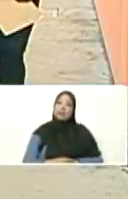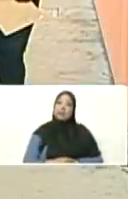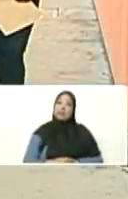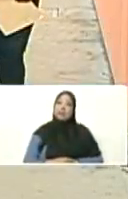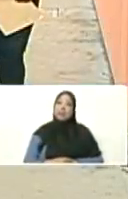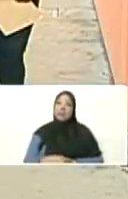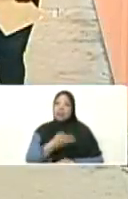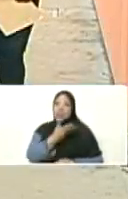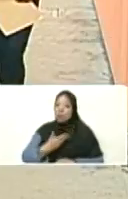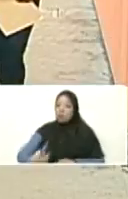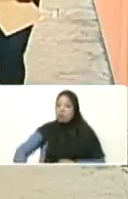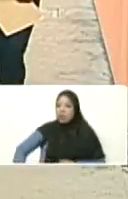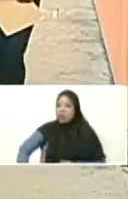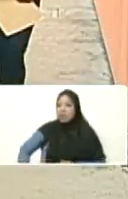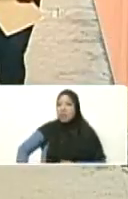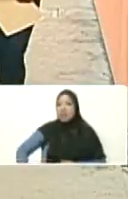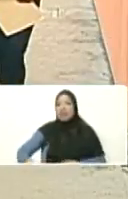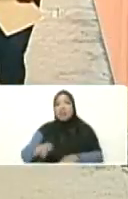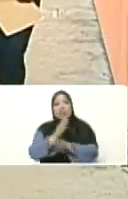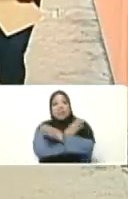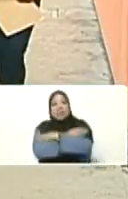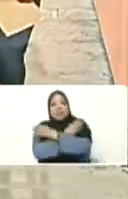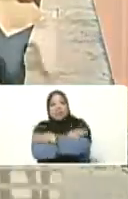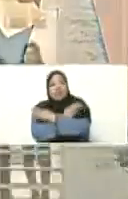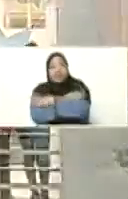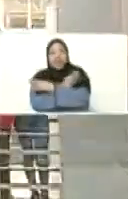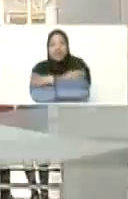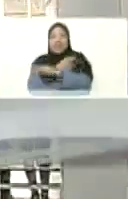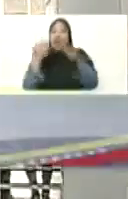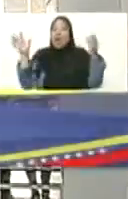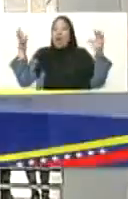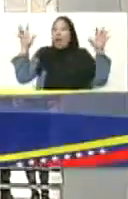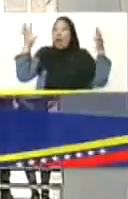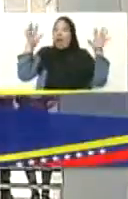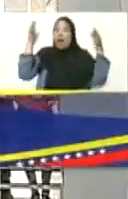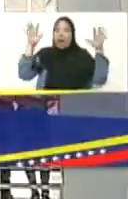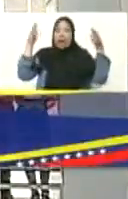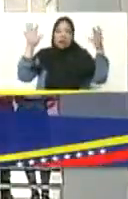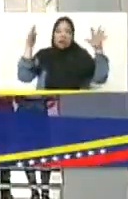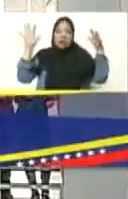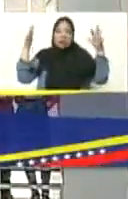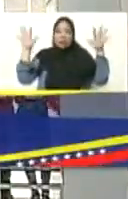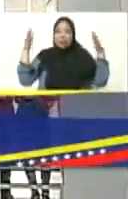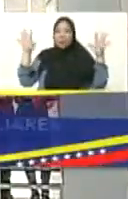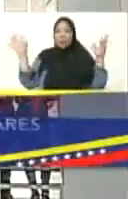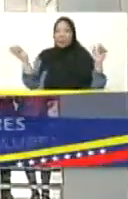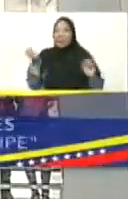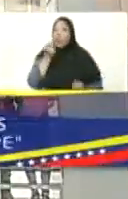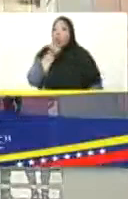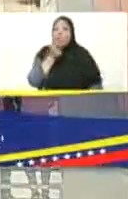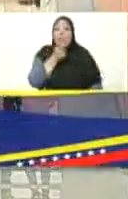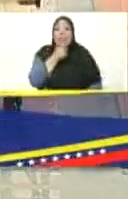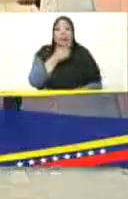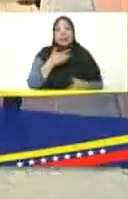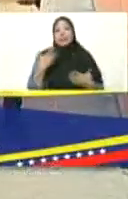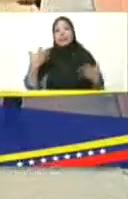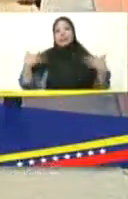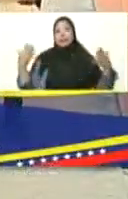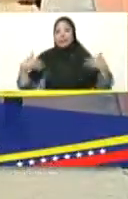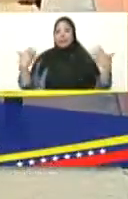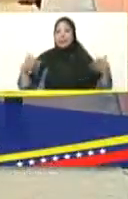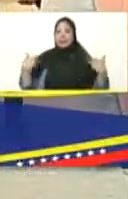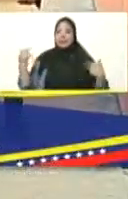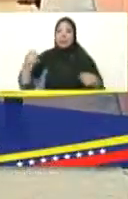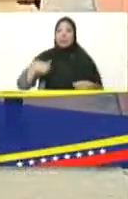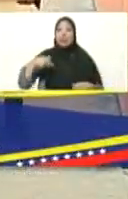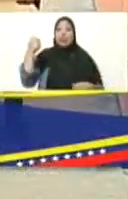Presidente, un abrazo desde acá, desde los Valles del Tuy. Un abrazo bolivariano, Chaví. Efectivamente estoy acá